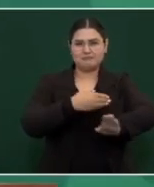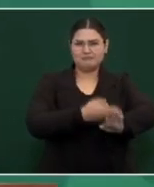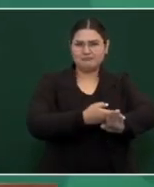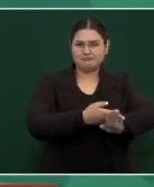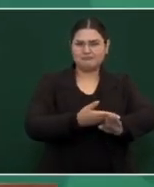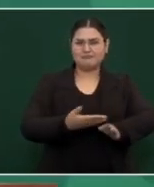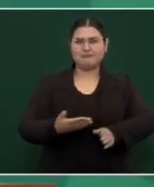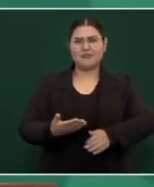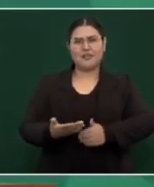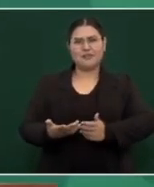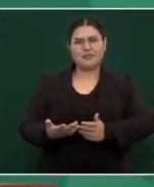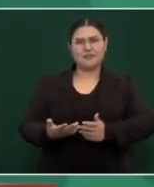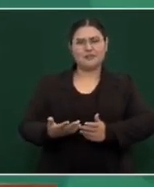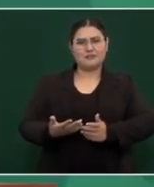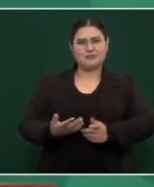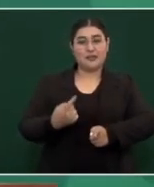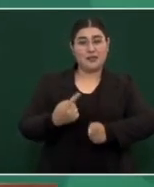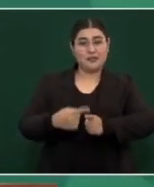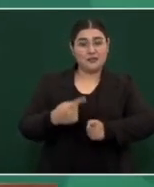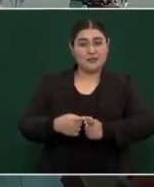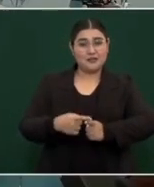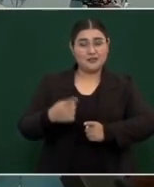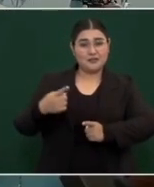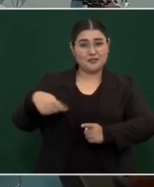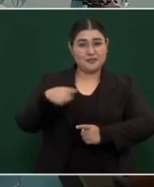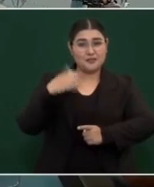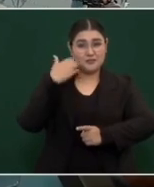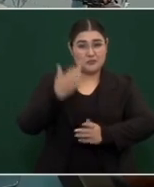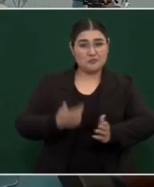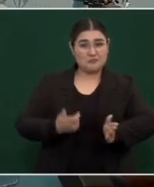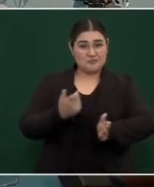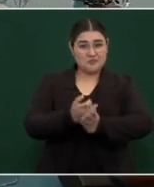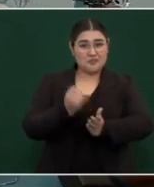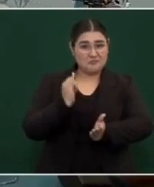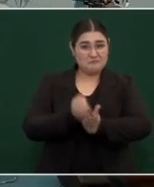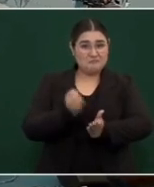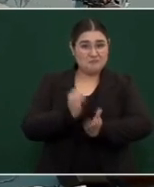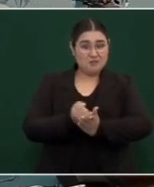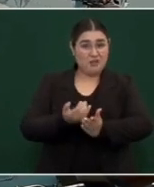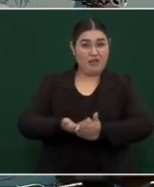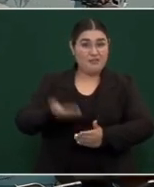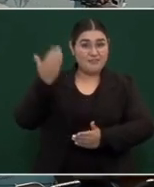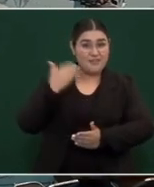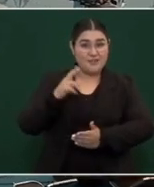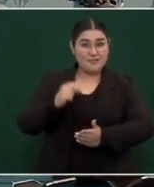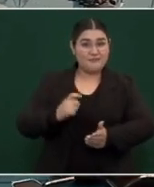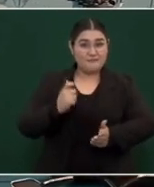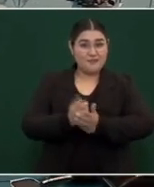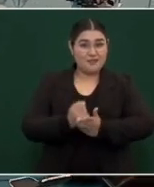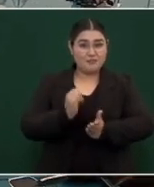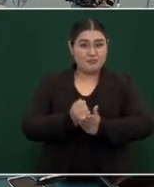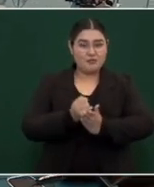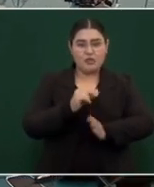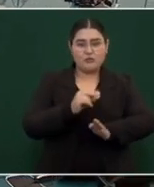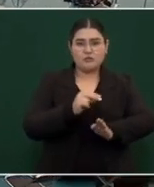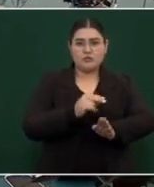el que quiera que paguen impuestos los que no pagaban no se toca,